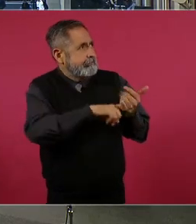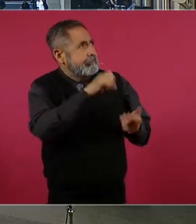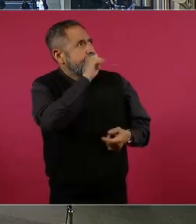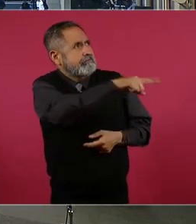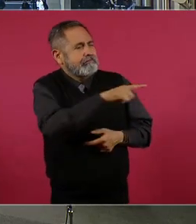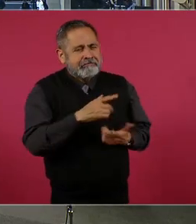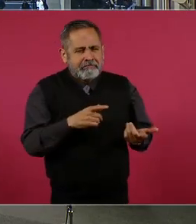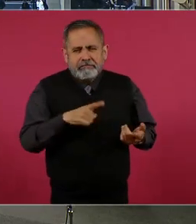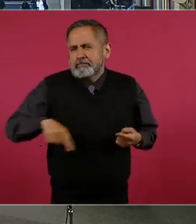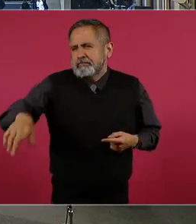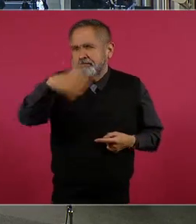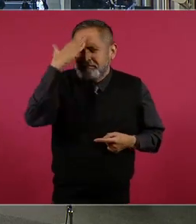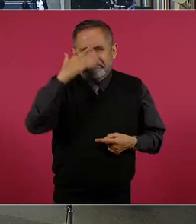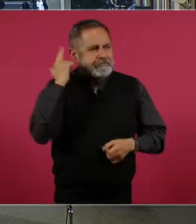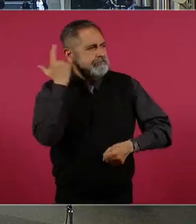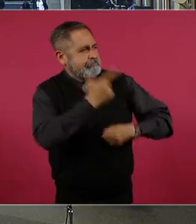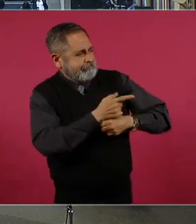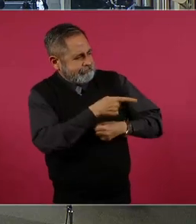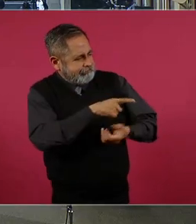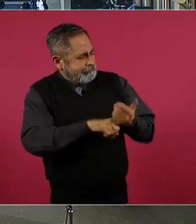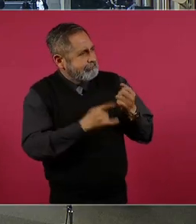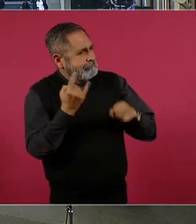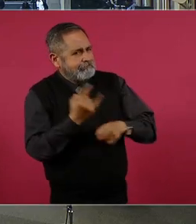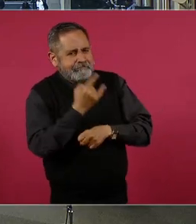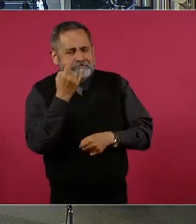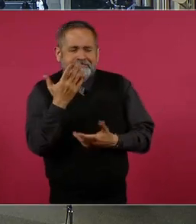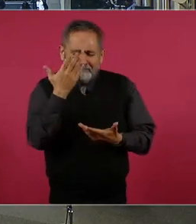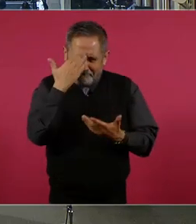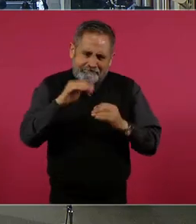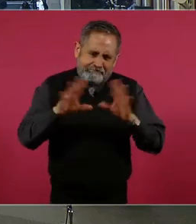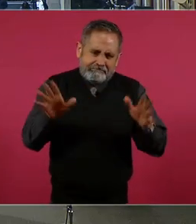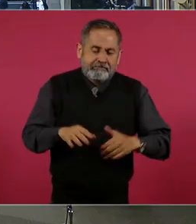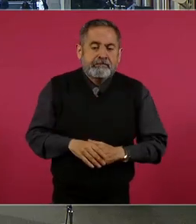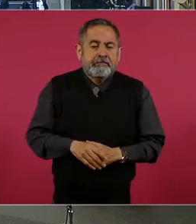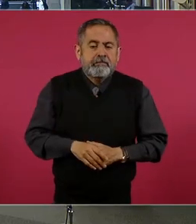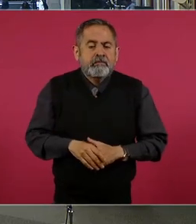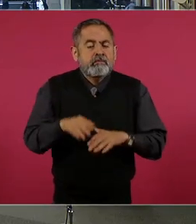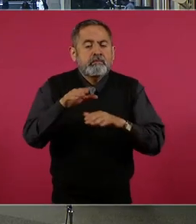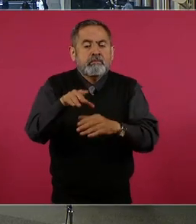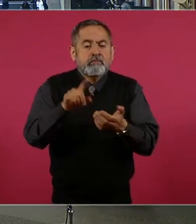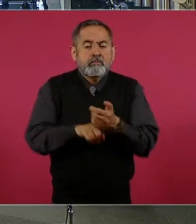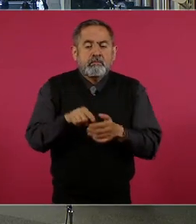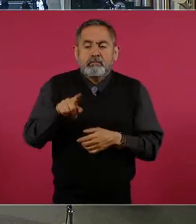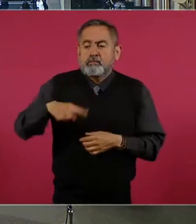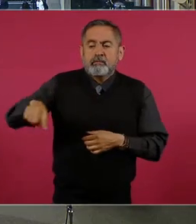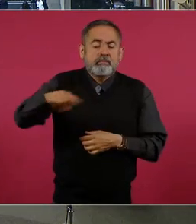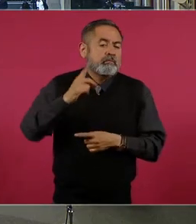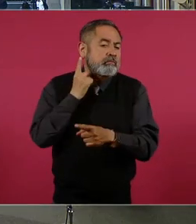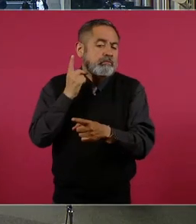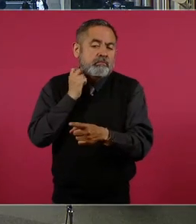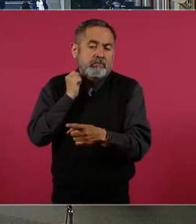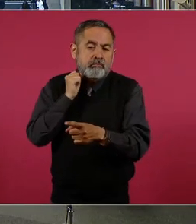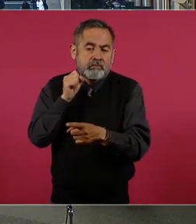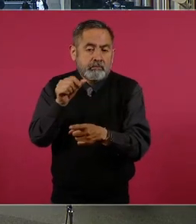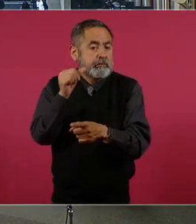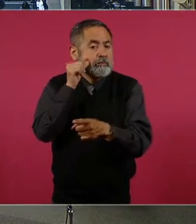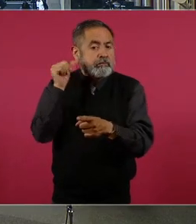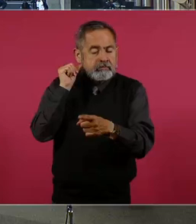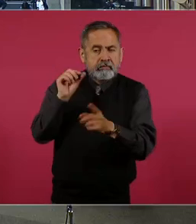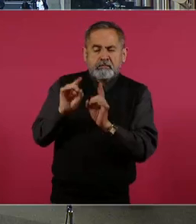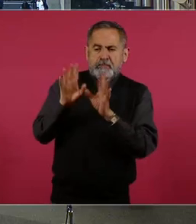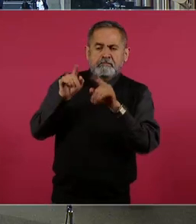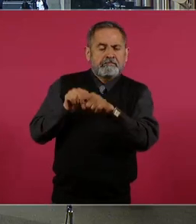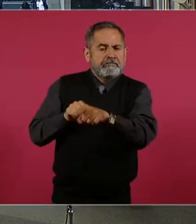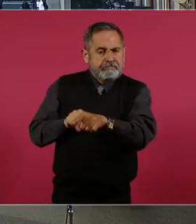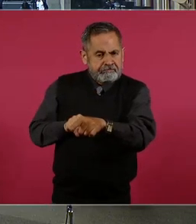yo creo que ya todo el pueblo de México lo tiene muy claro. En el caso del Poder Legislativo, pues ayer se dio una situación